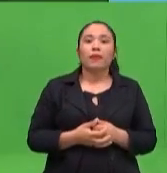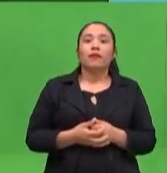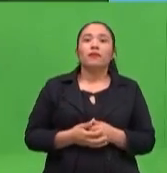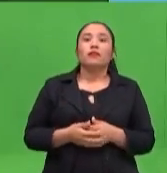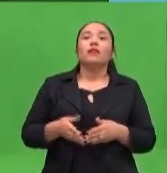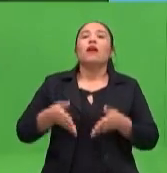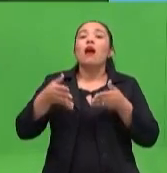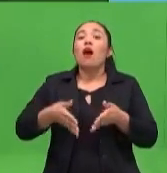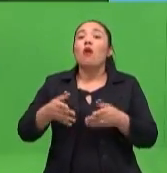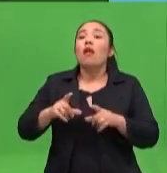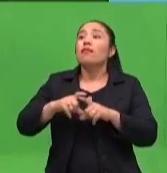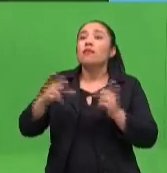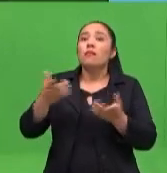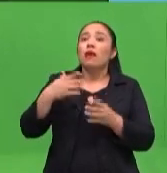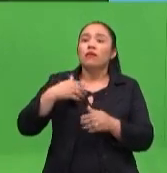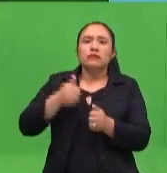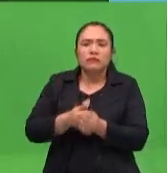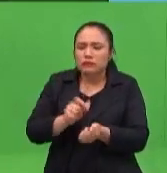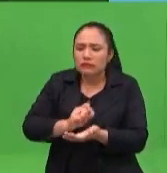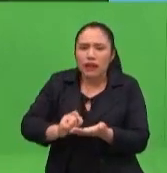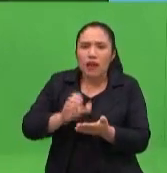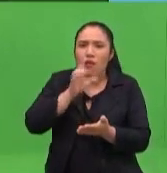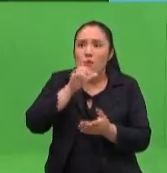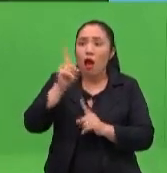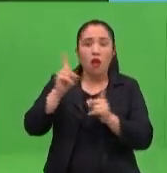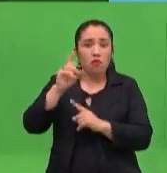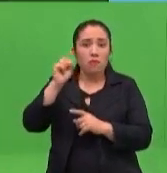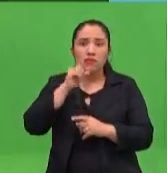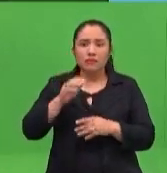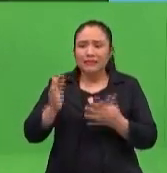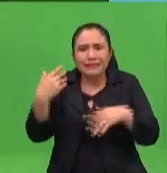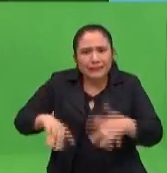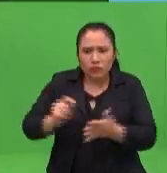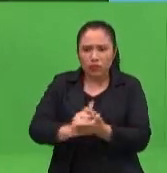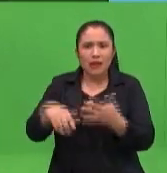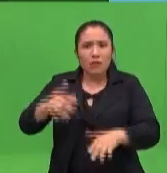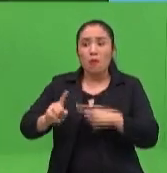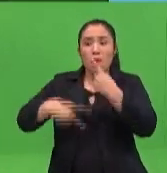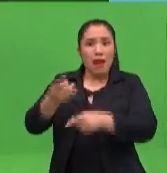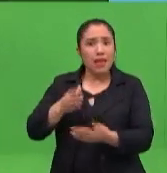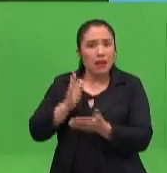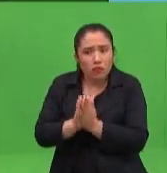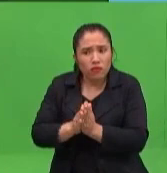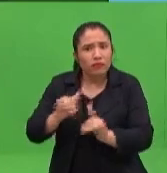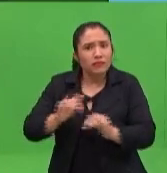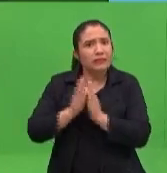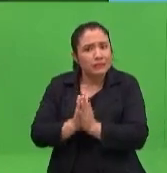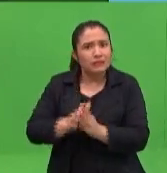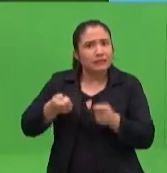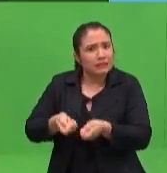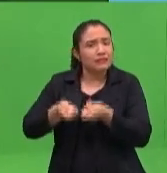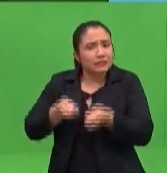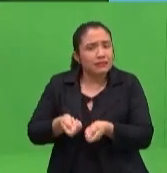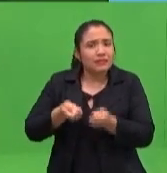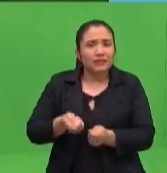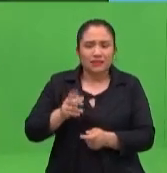que tenés que terminar tu tarea, mi hijo, ya que ya te mandó ya la tarea y vos lo tenés que presentar mañana. Y, ay, mamá, no, y sé por qué estaba jugando ahí en el